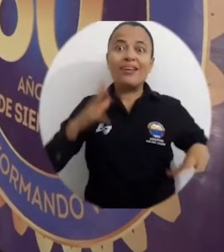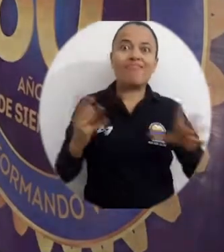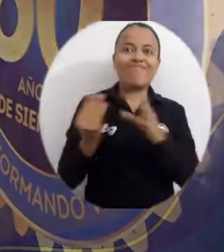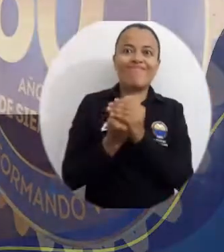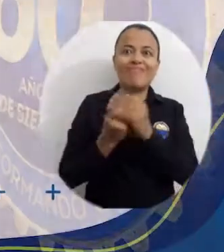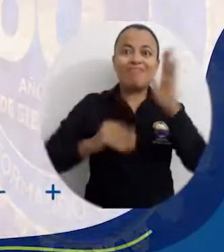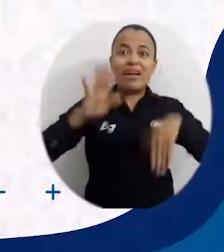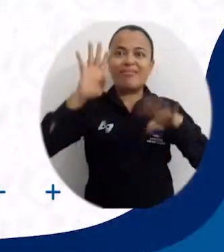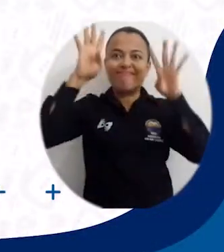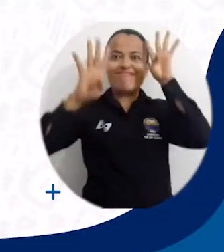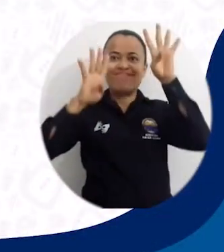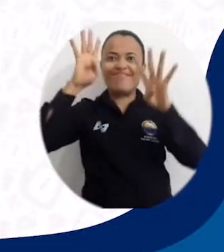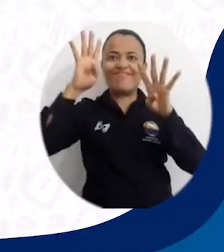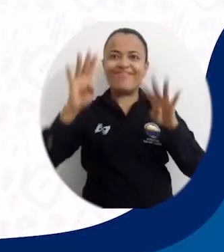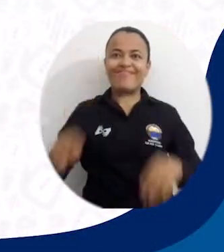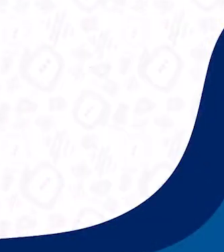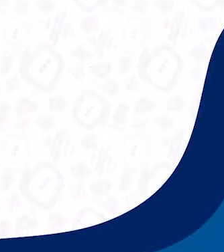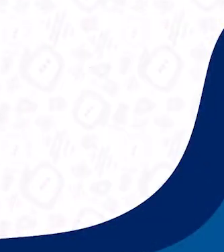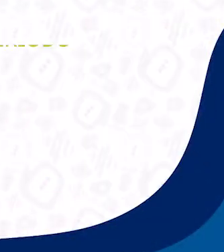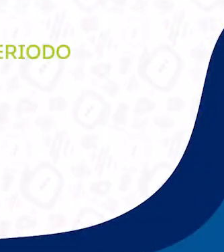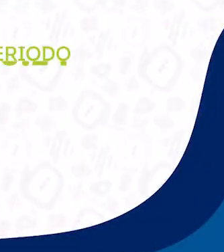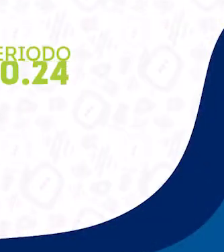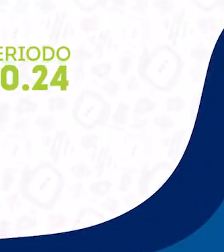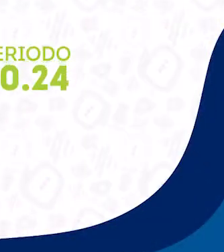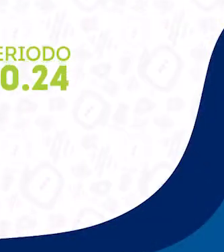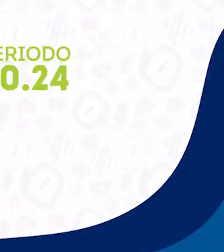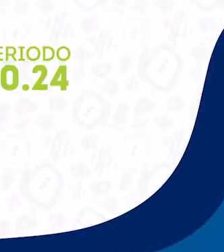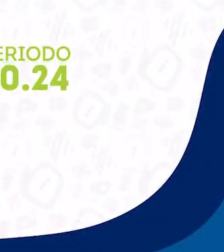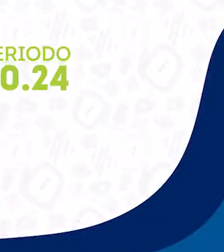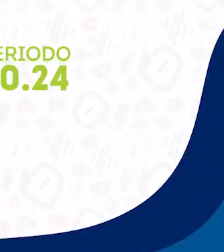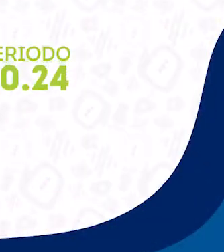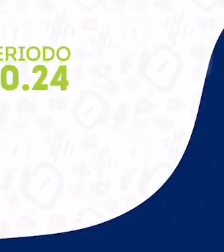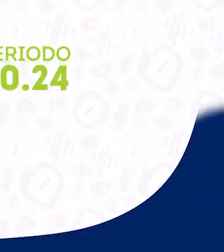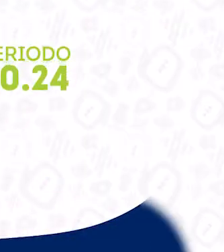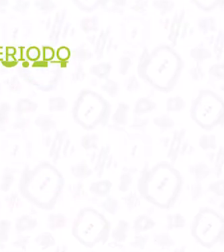poder participar en esto. Aún más incluyente e innovadora.